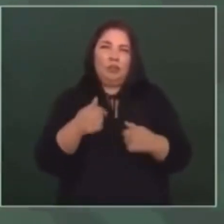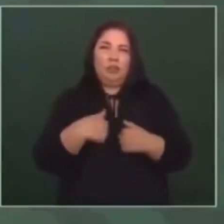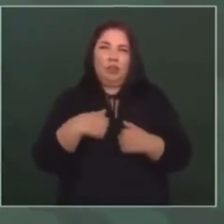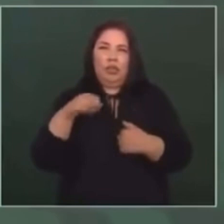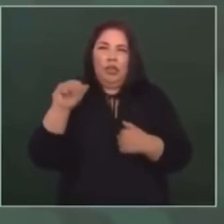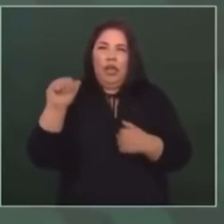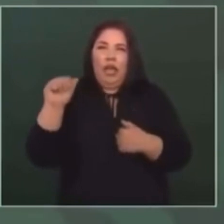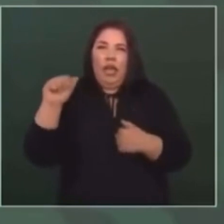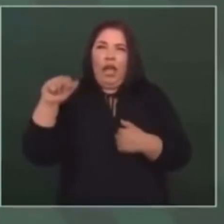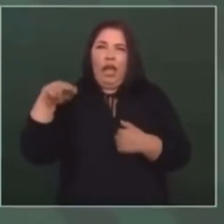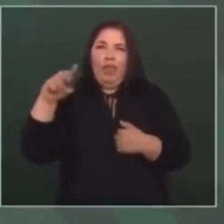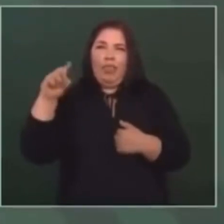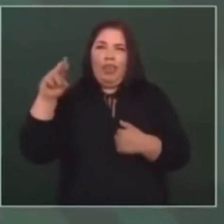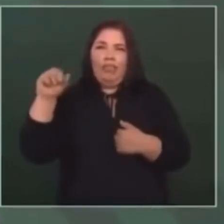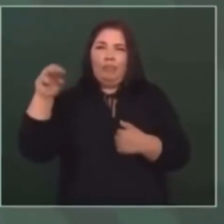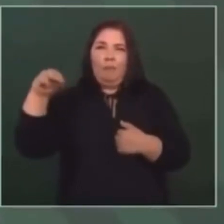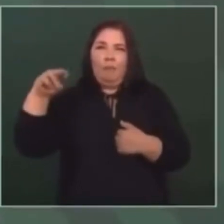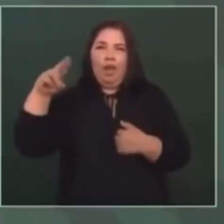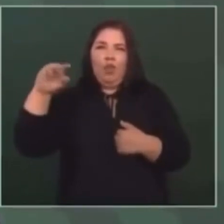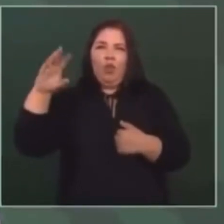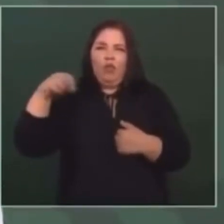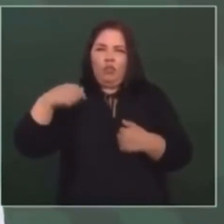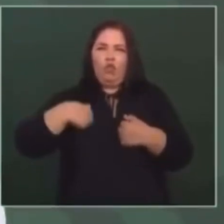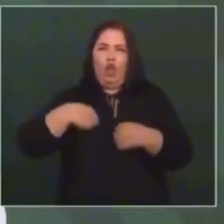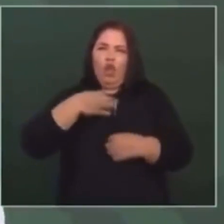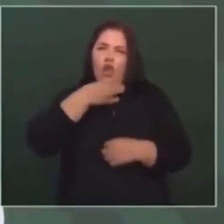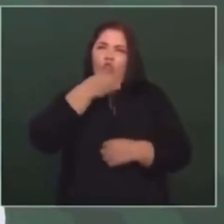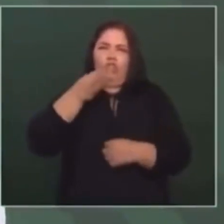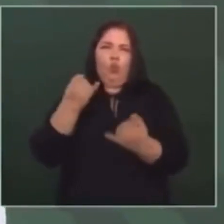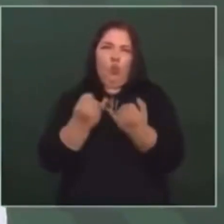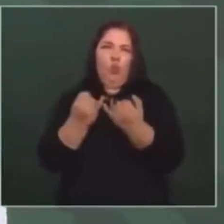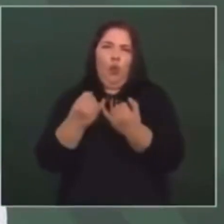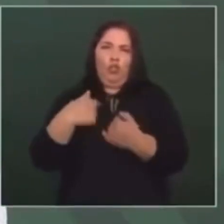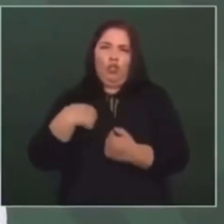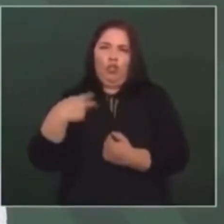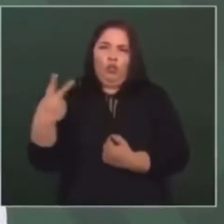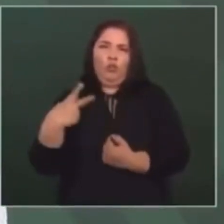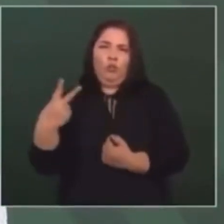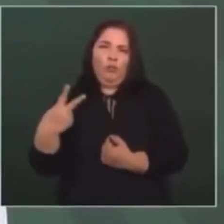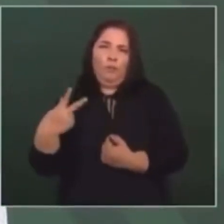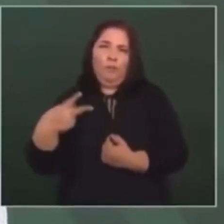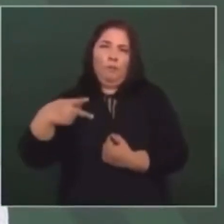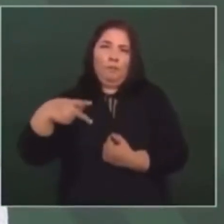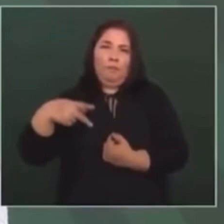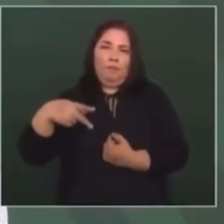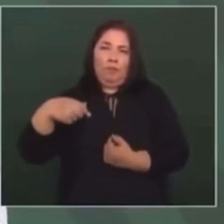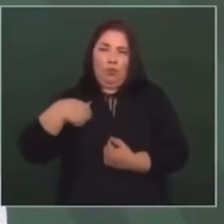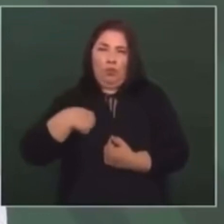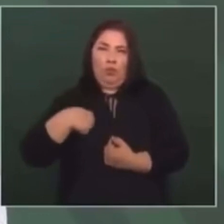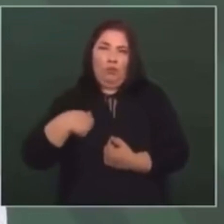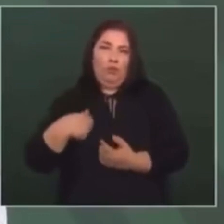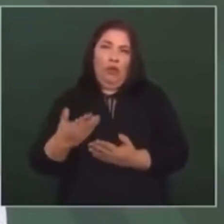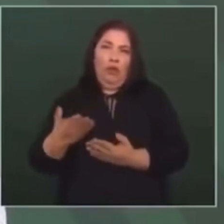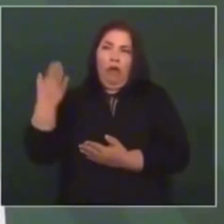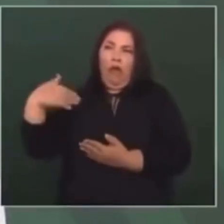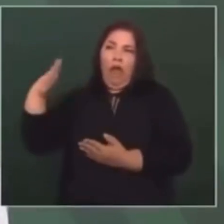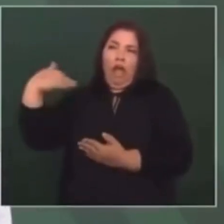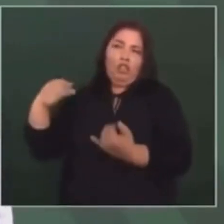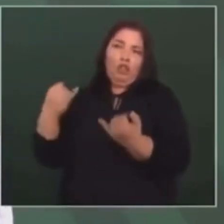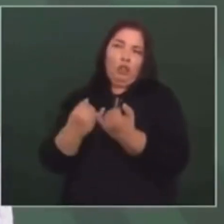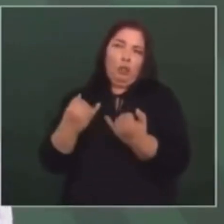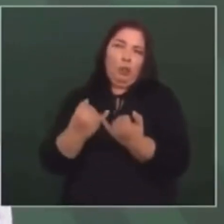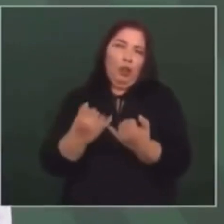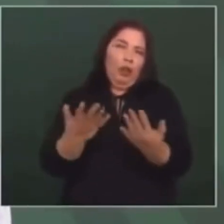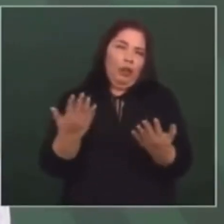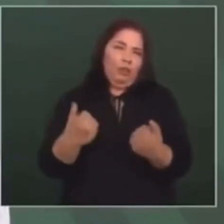Si se tratara de Andrés Manuel, respondería yo, como cuando estábamos en la escuela,